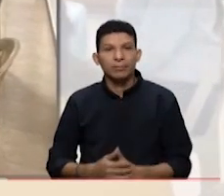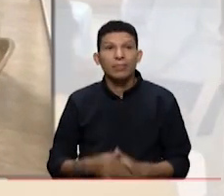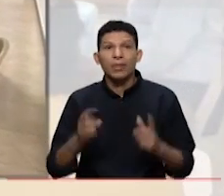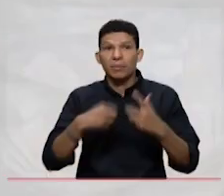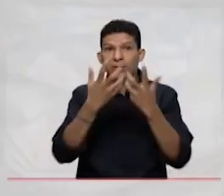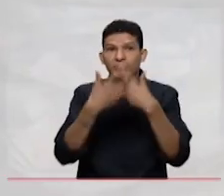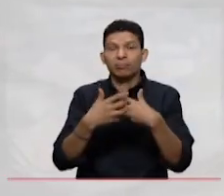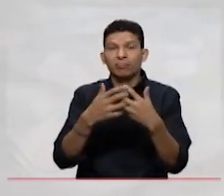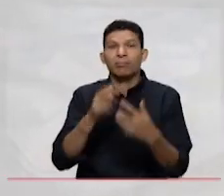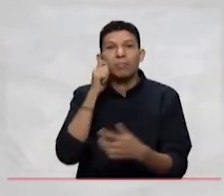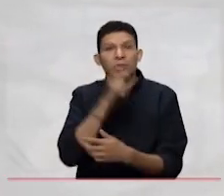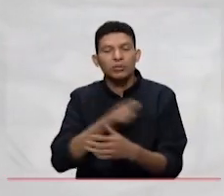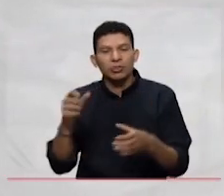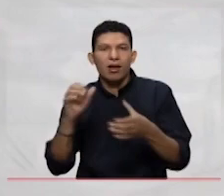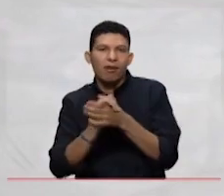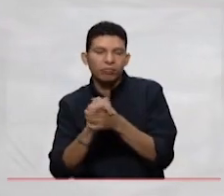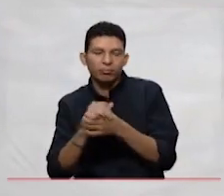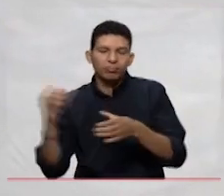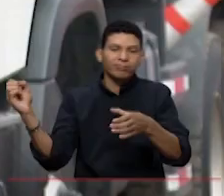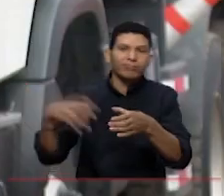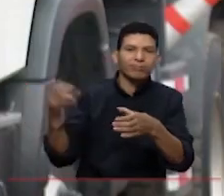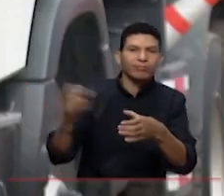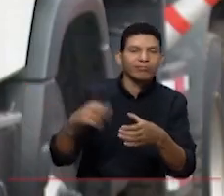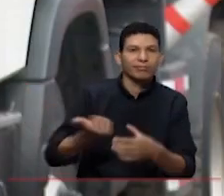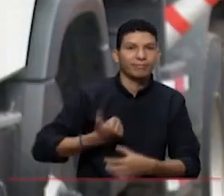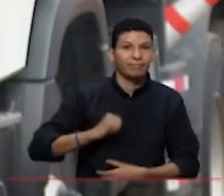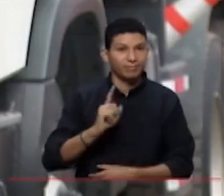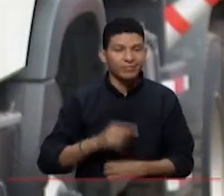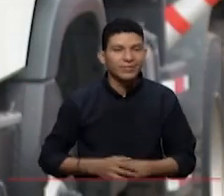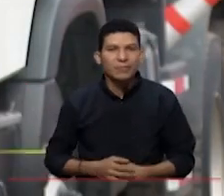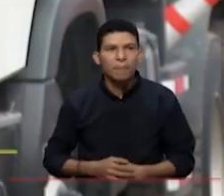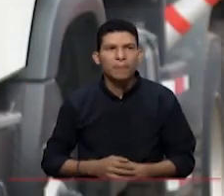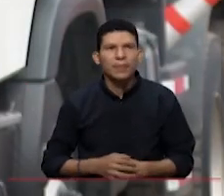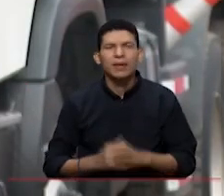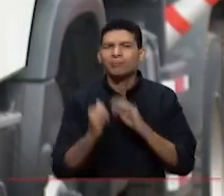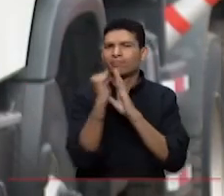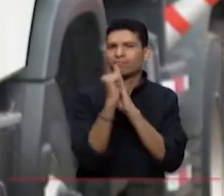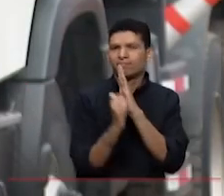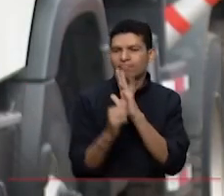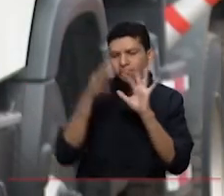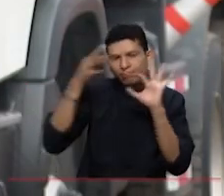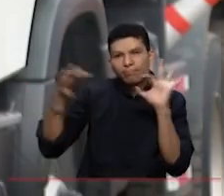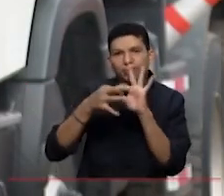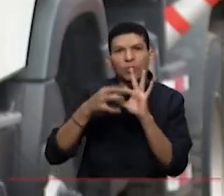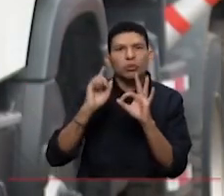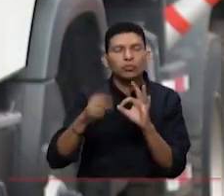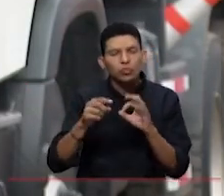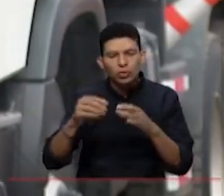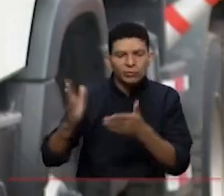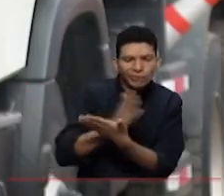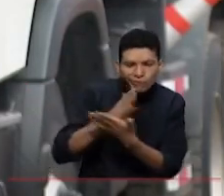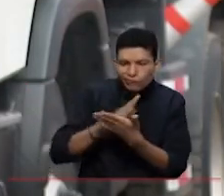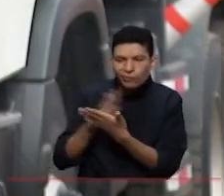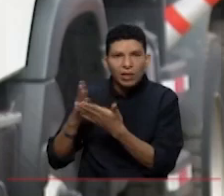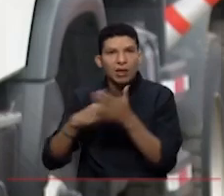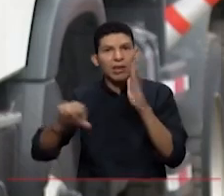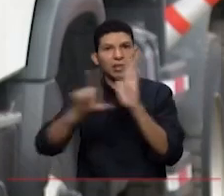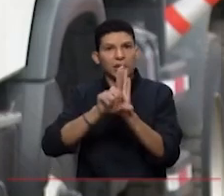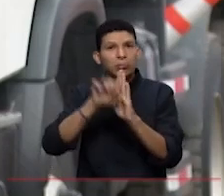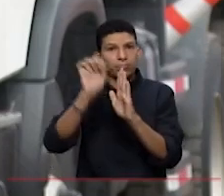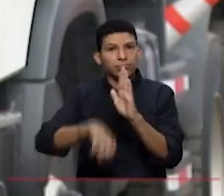trabajo con recuperadores amigos. Lo que pretendemos desde este programa es articular los recicladores de oficio para que se legalicen,